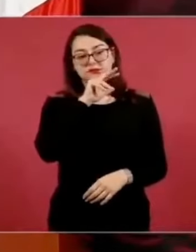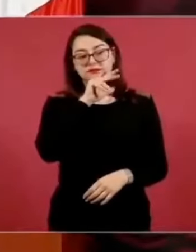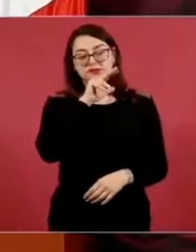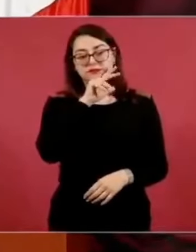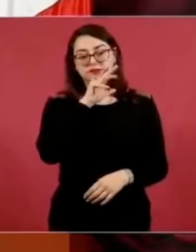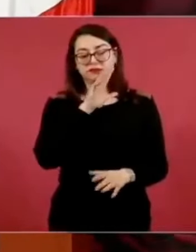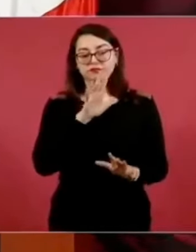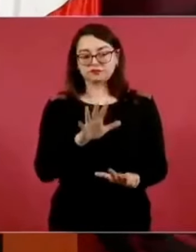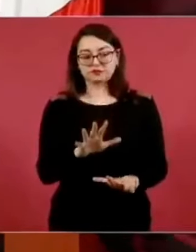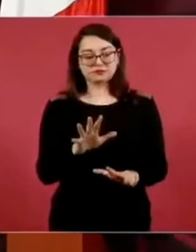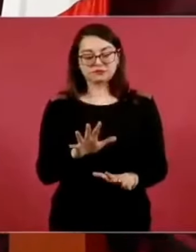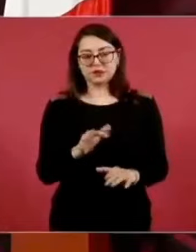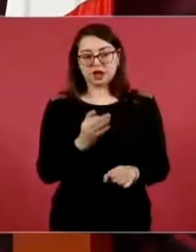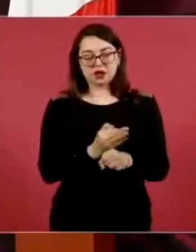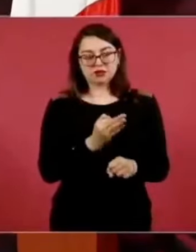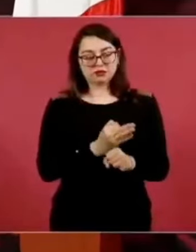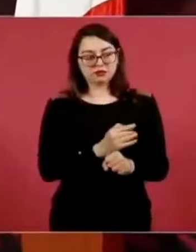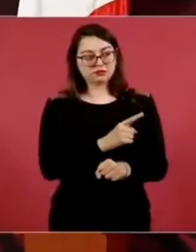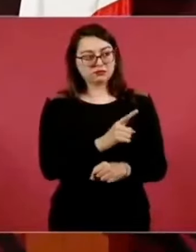campañas